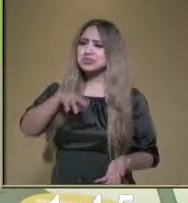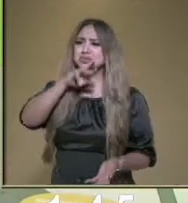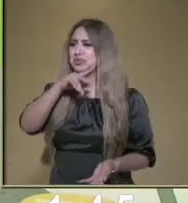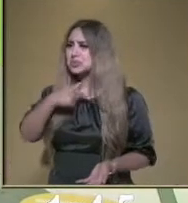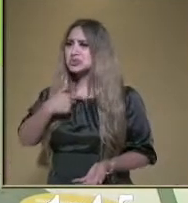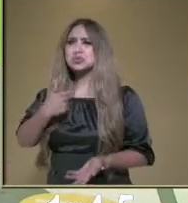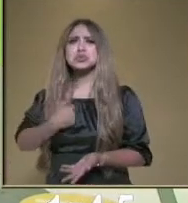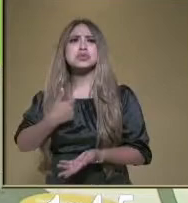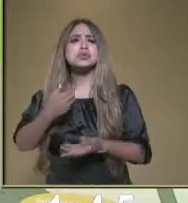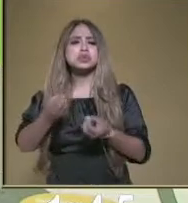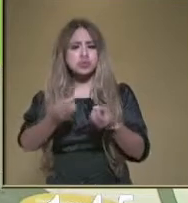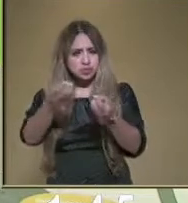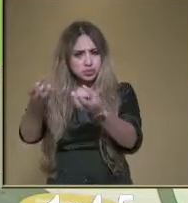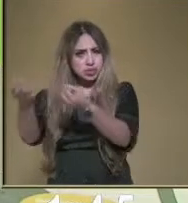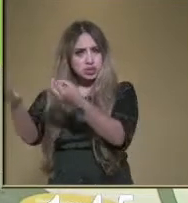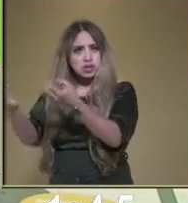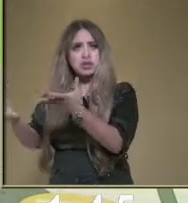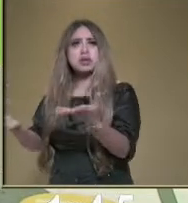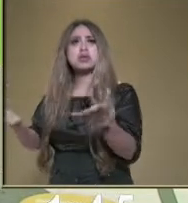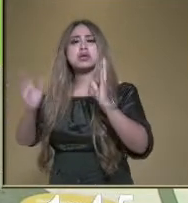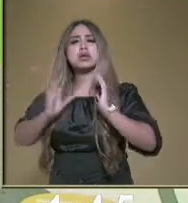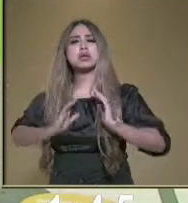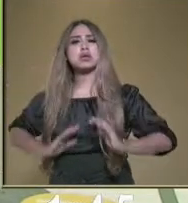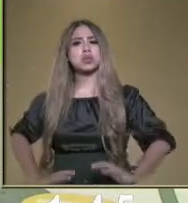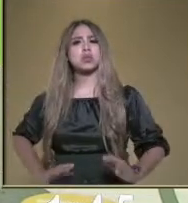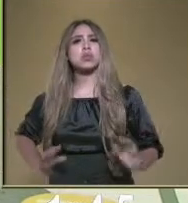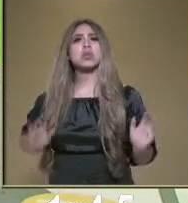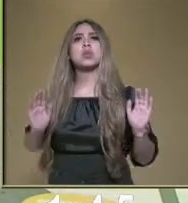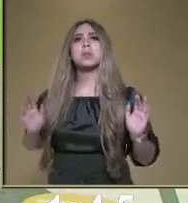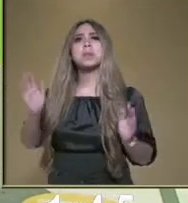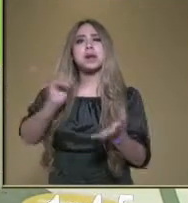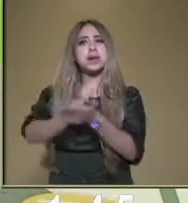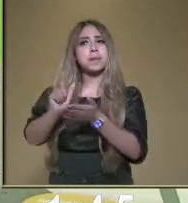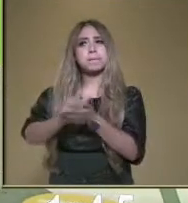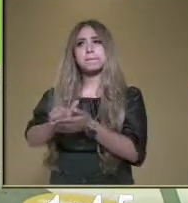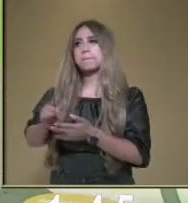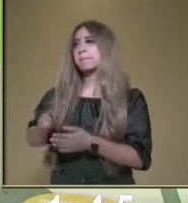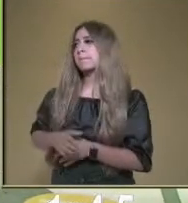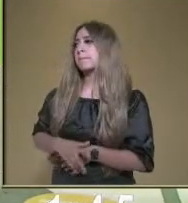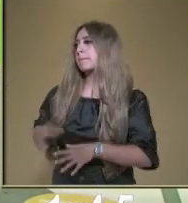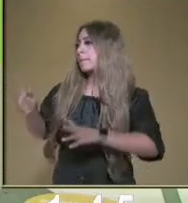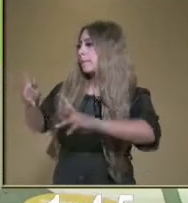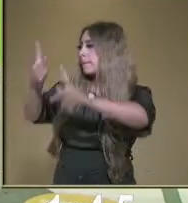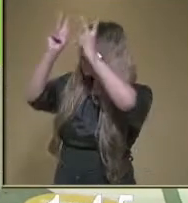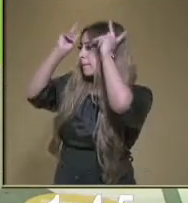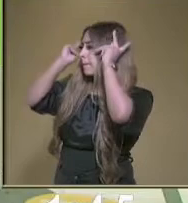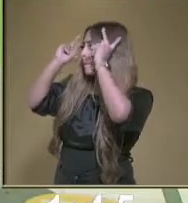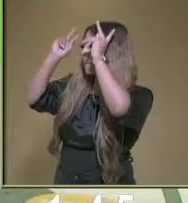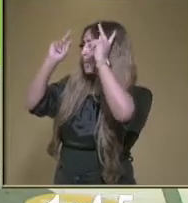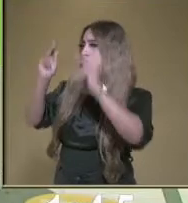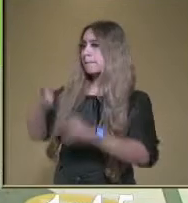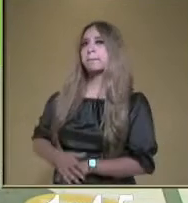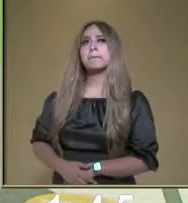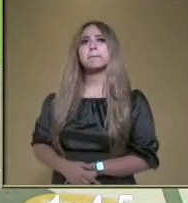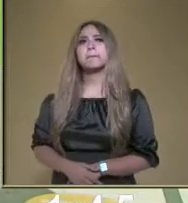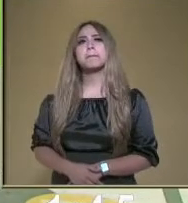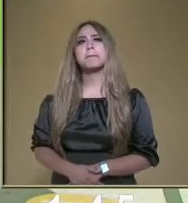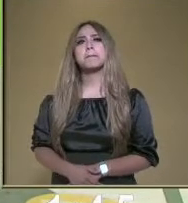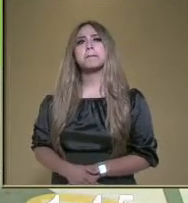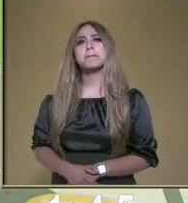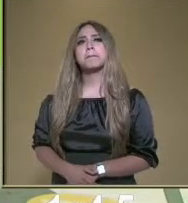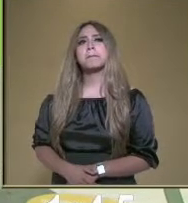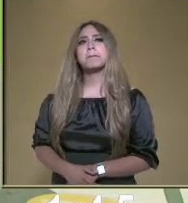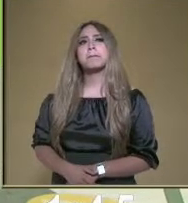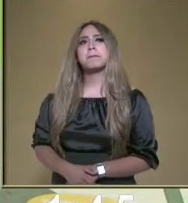cuerpo y quedarán hermosos, reluciendo blancos, como la princesa aquella de aquel reino,